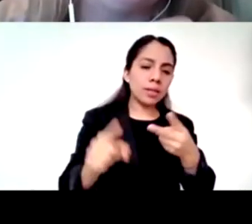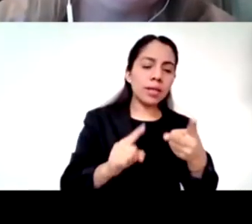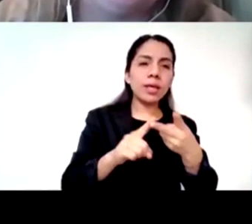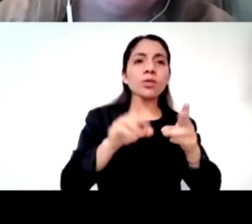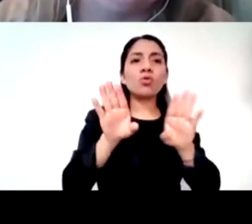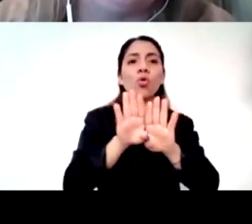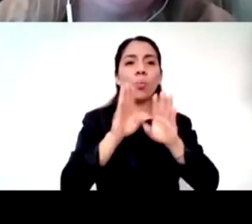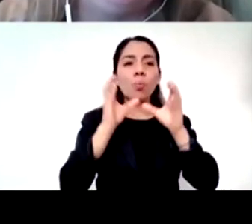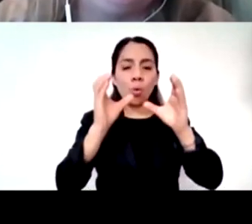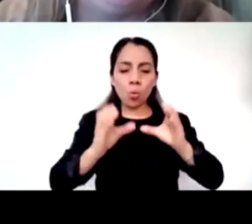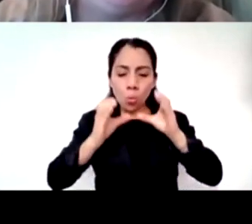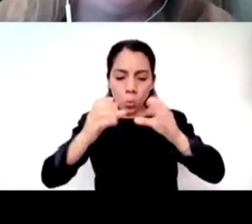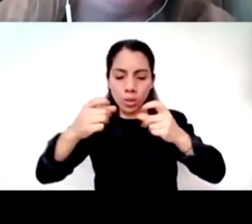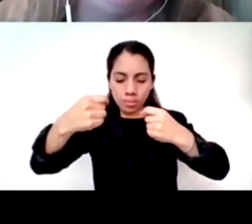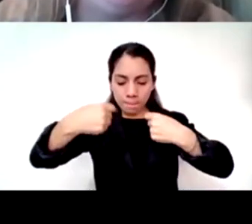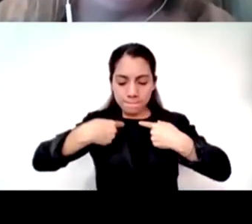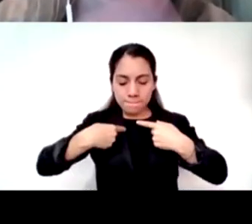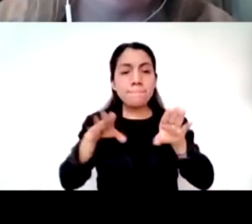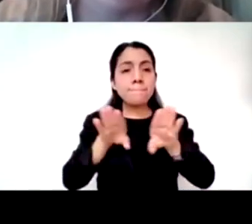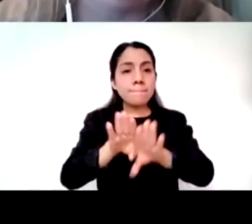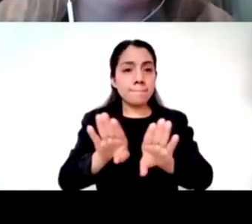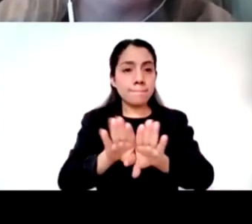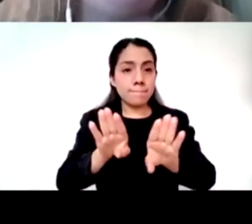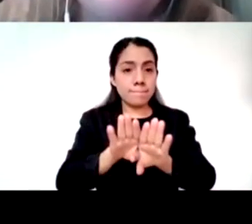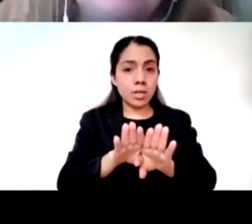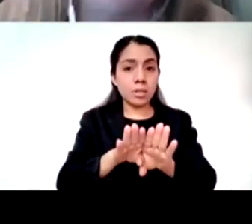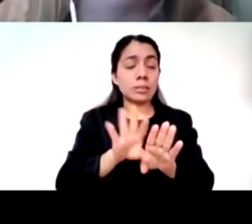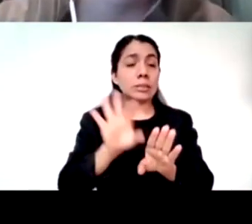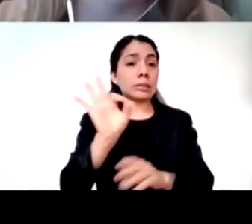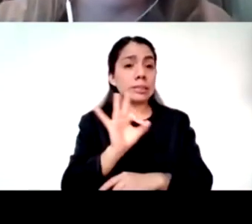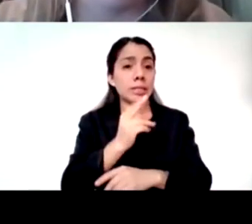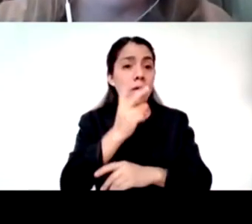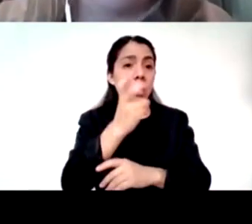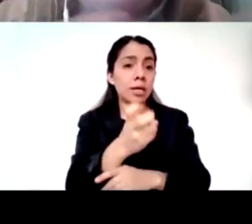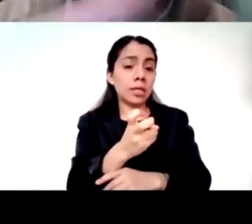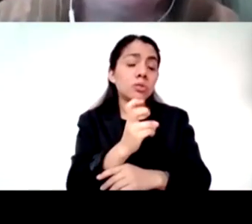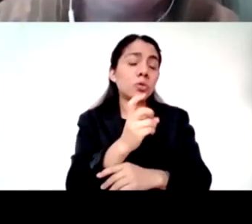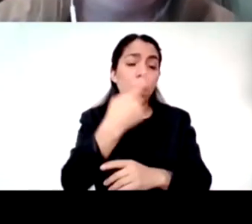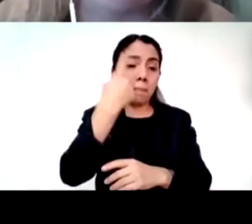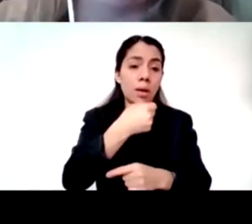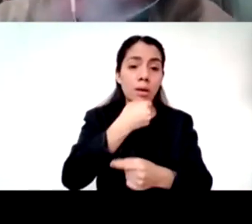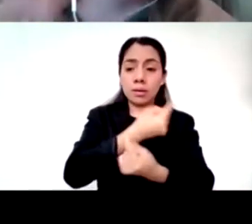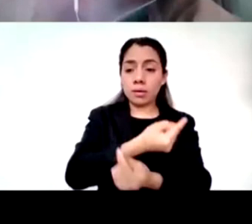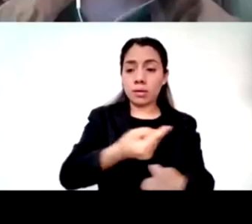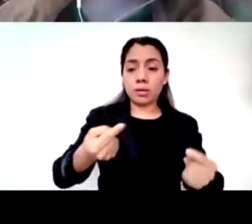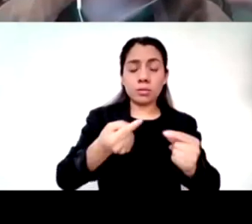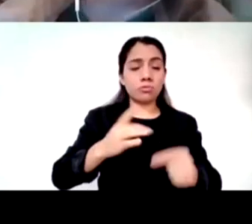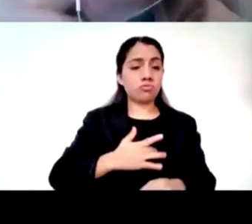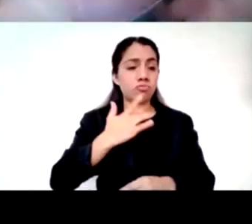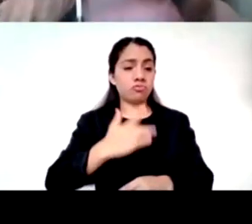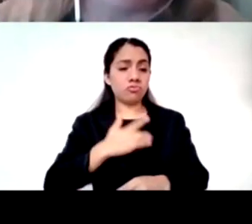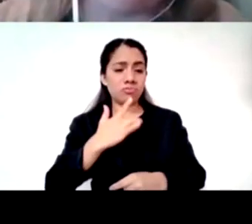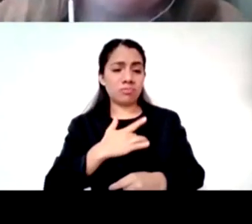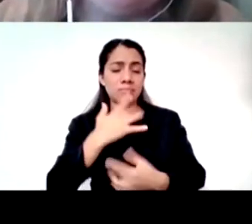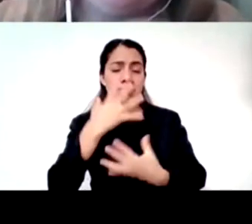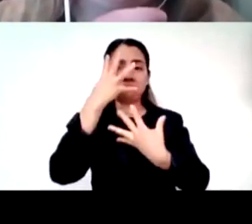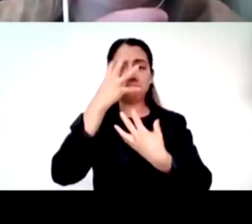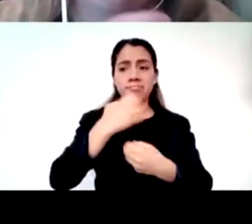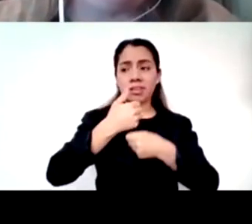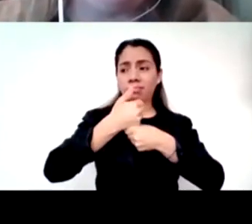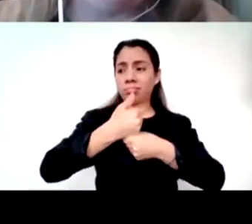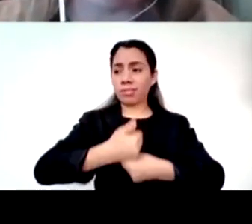pudieran estarse generando sufrimiento pérdidas importantes y poder capturar